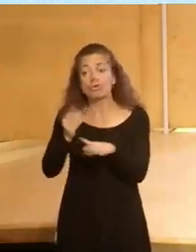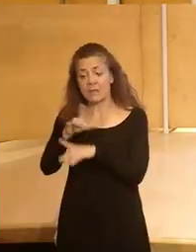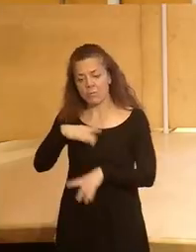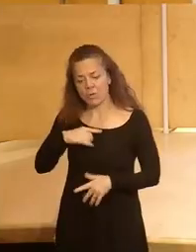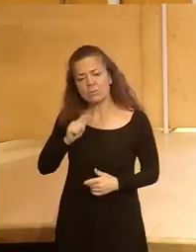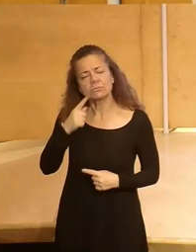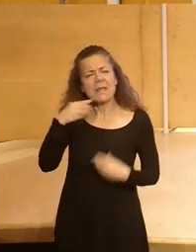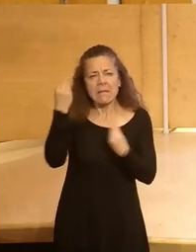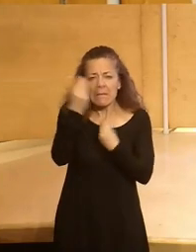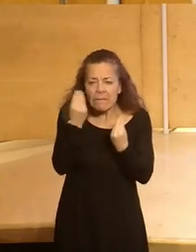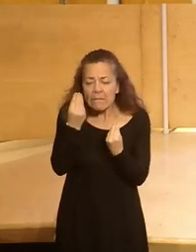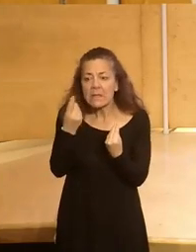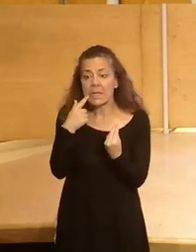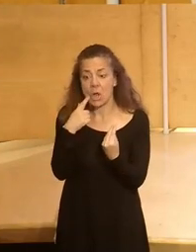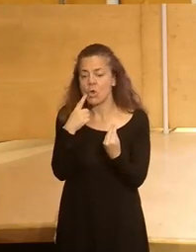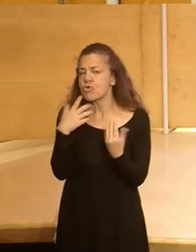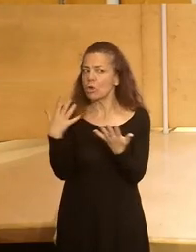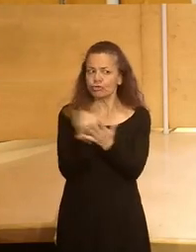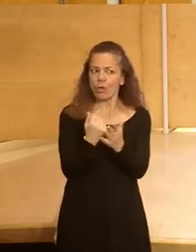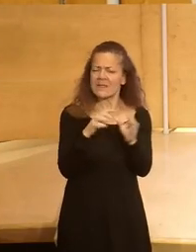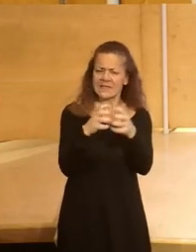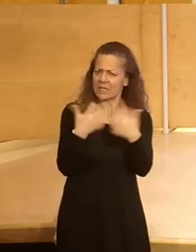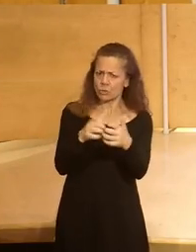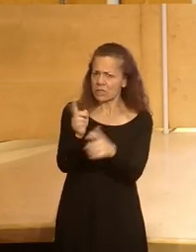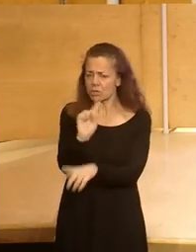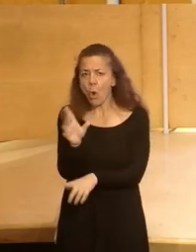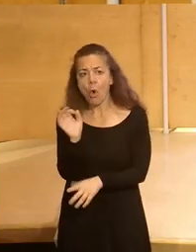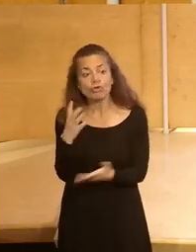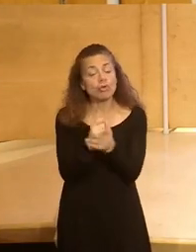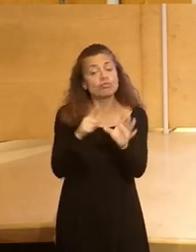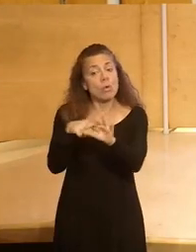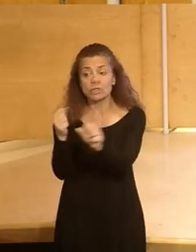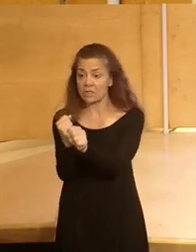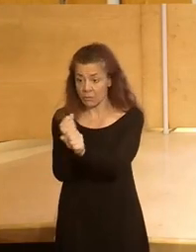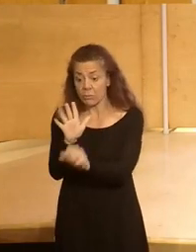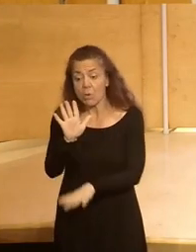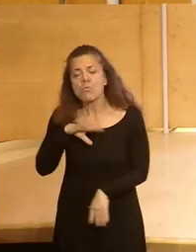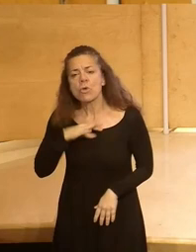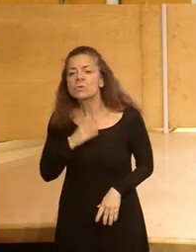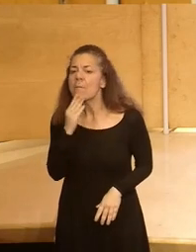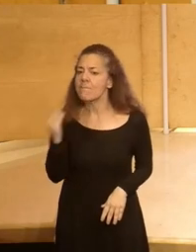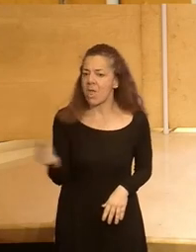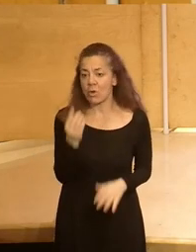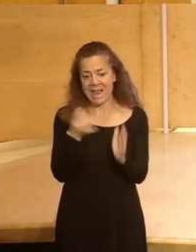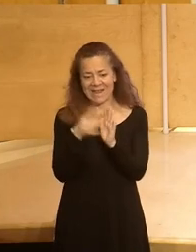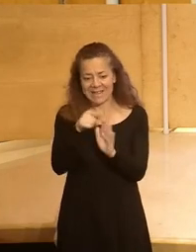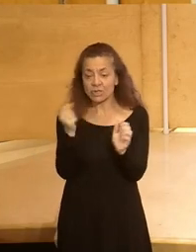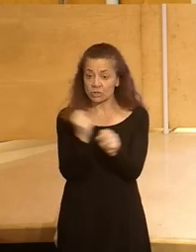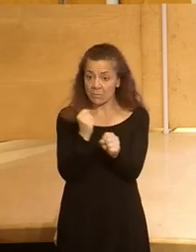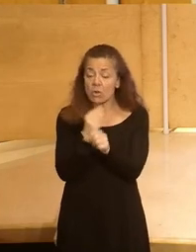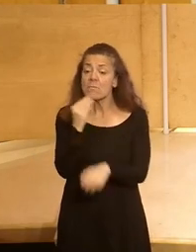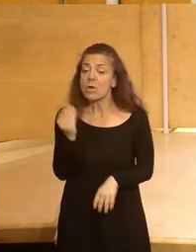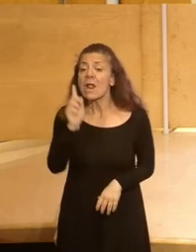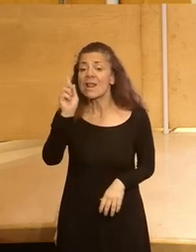podemos empezar a plantear obviamente no en todas las industrias y no en todos los testigos de trabajo pero podemos mejorar la calidad de estos empleos y